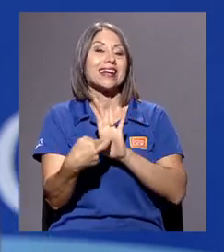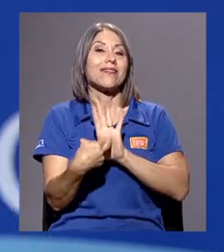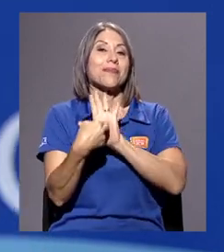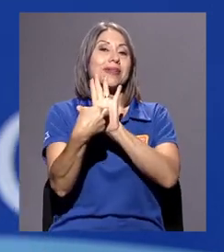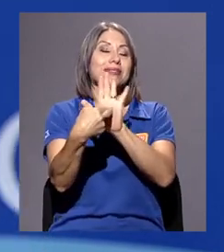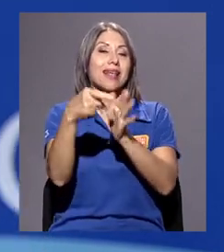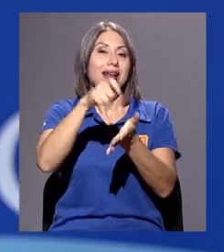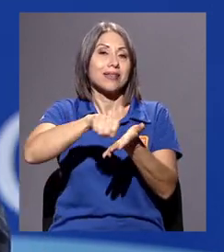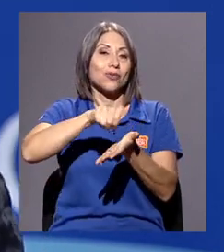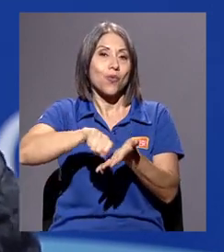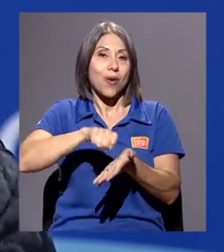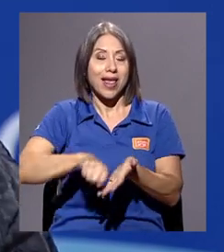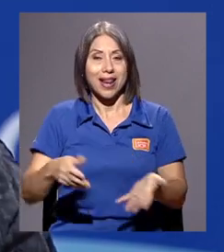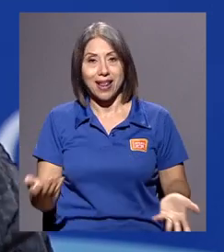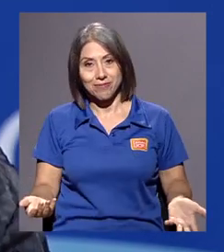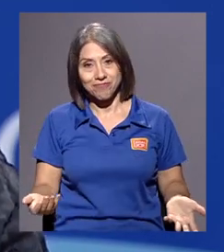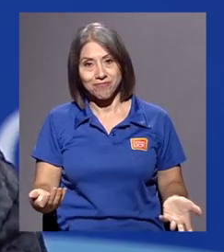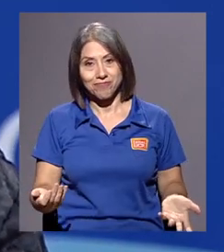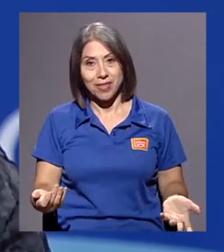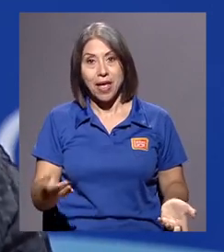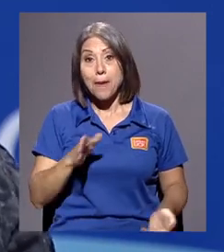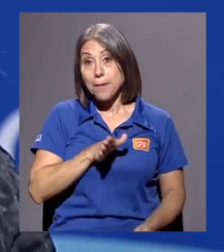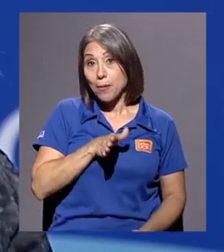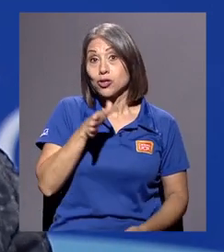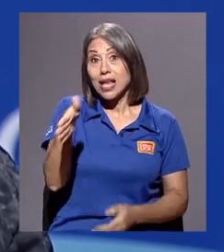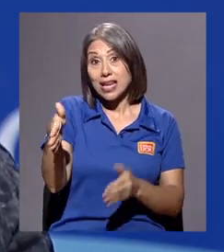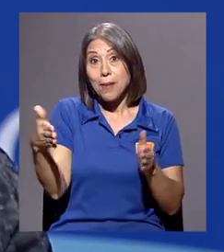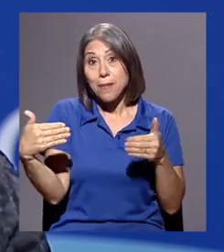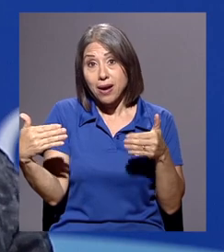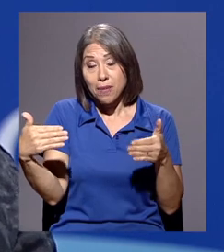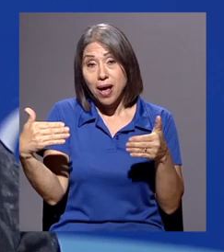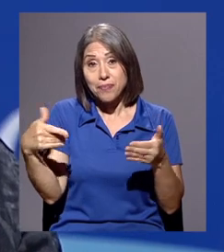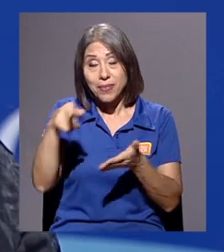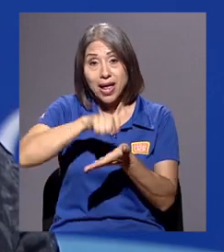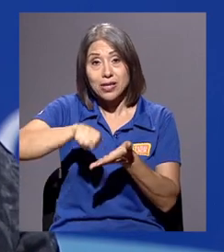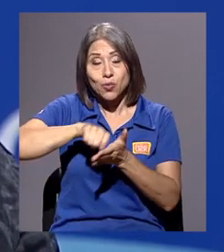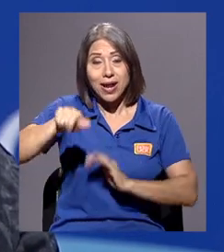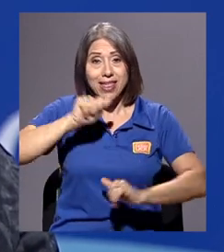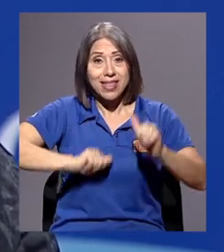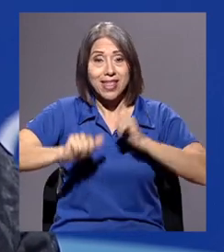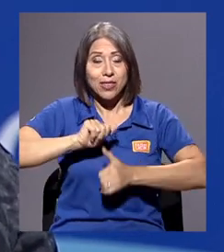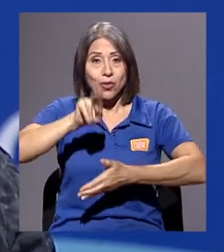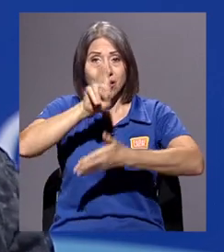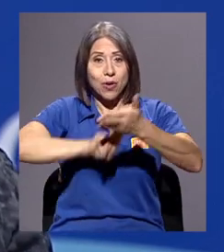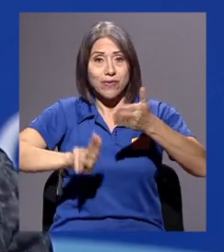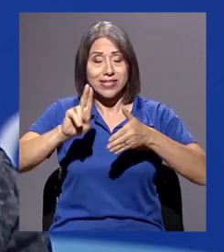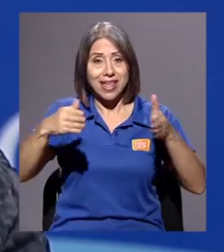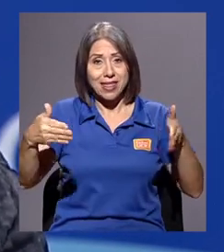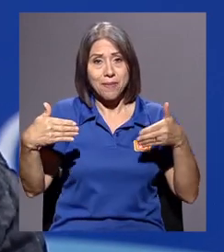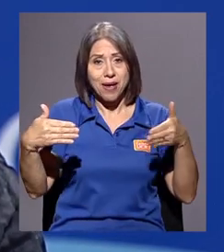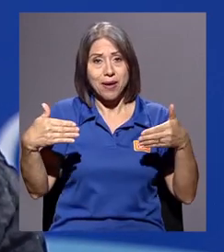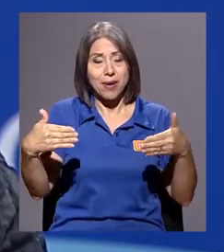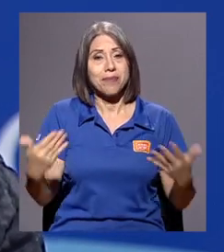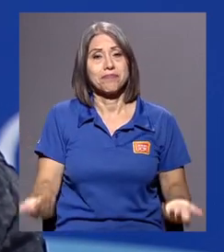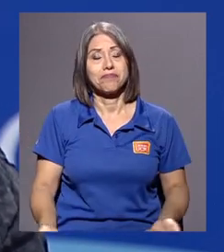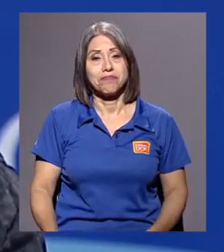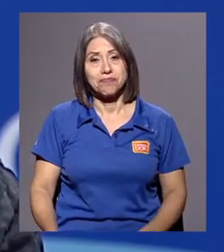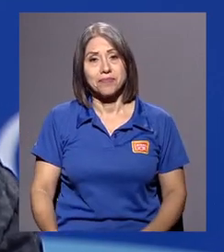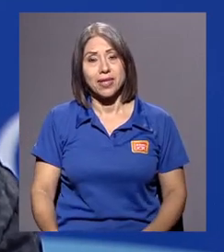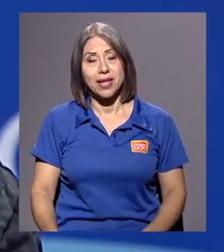representar la escuela. Vamos a ir a Panamá, a la Escuela de Teatro de la Universidad de Panamá.